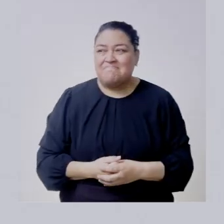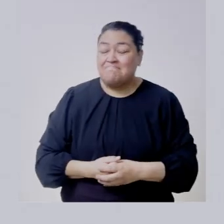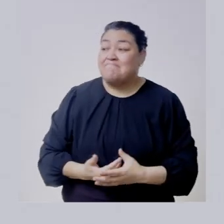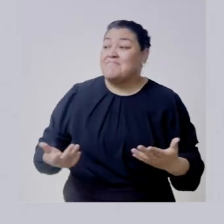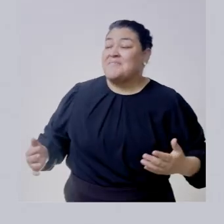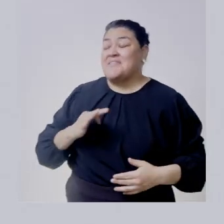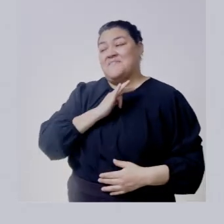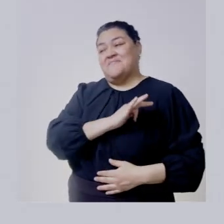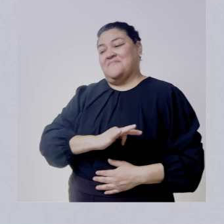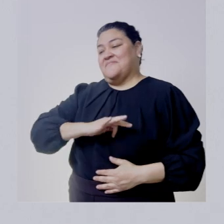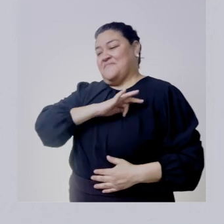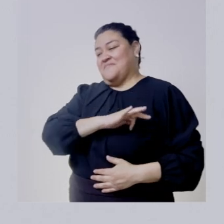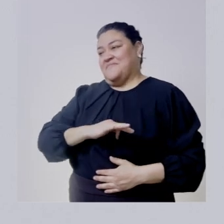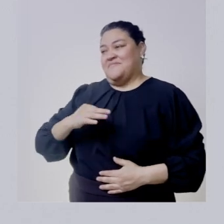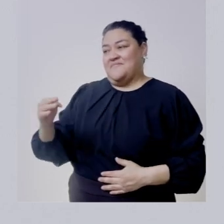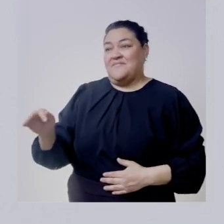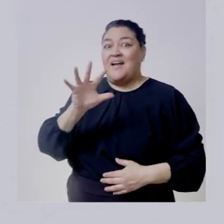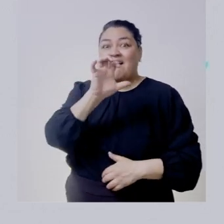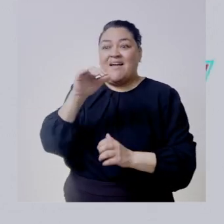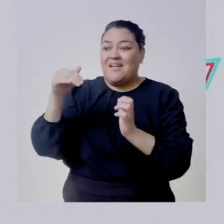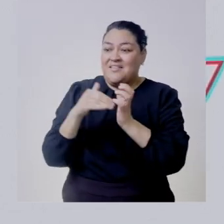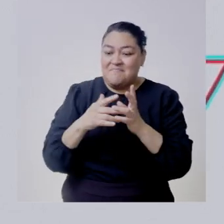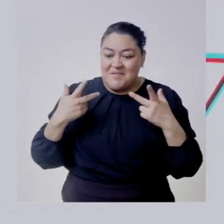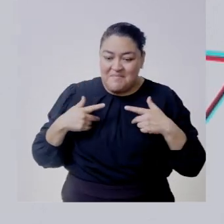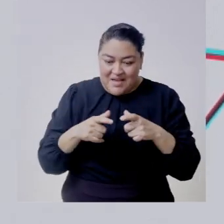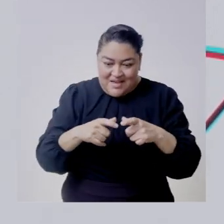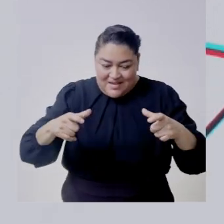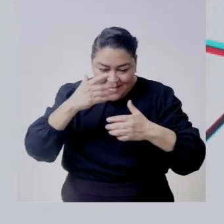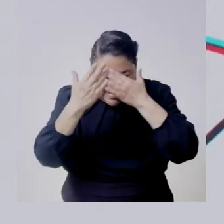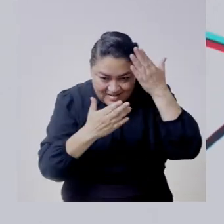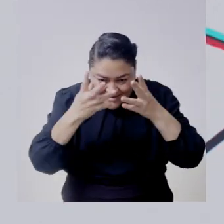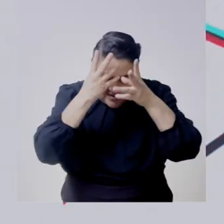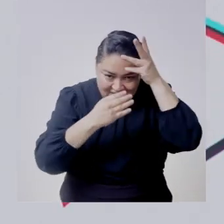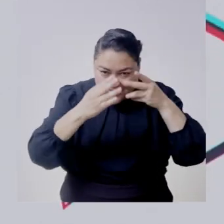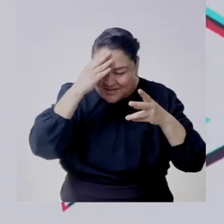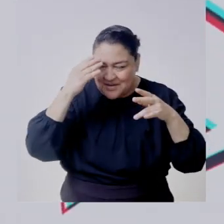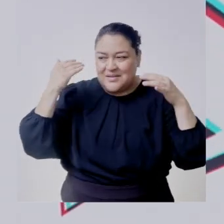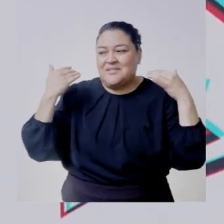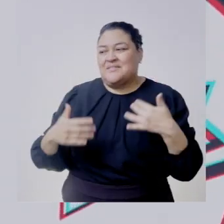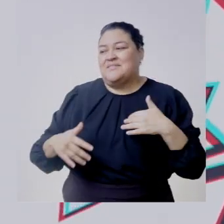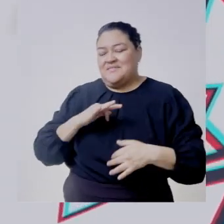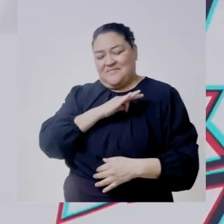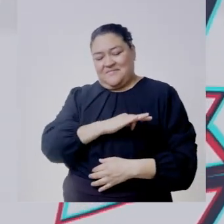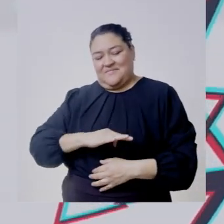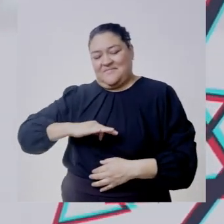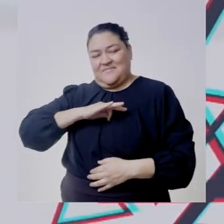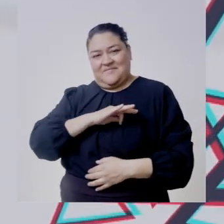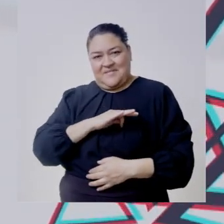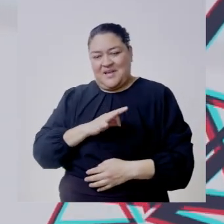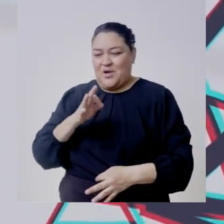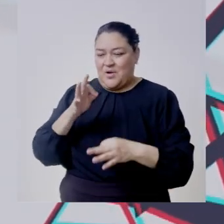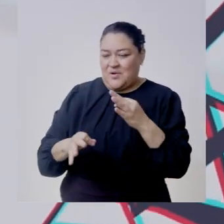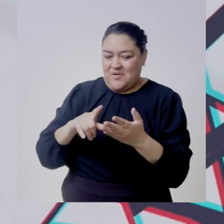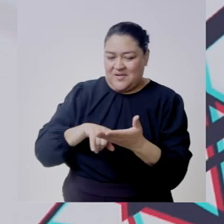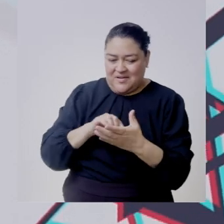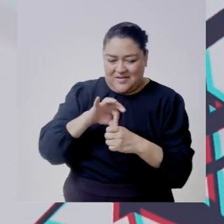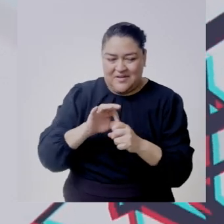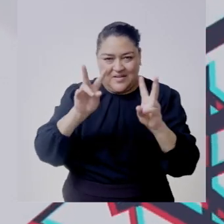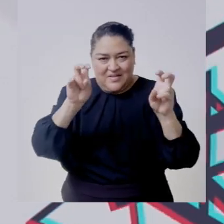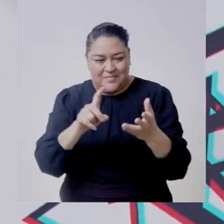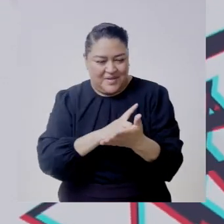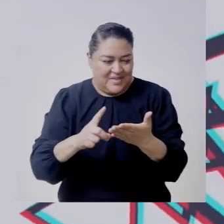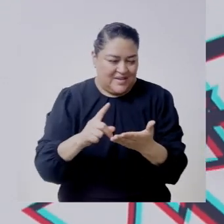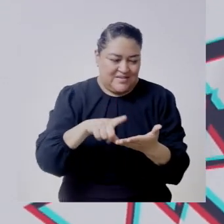felicidades por ese medio millón de personas capacitadas en justicia electoral en derecho